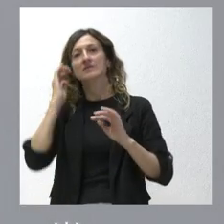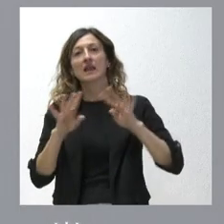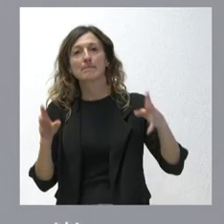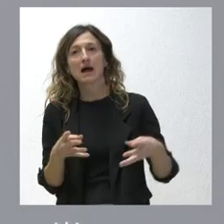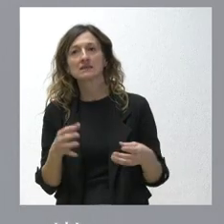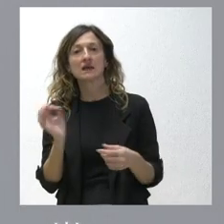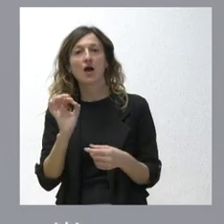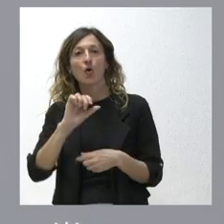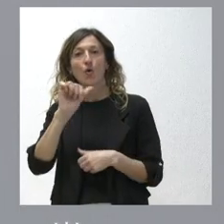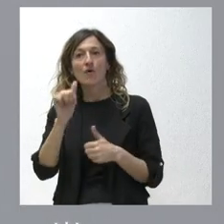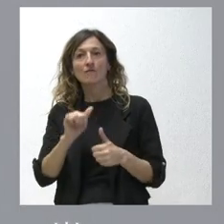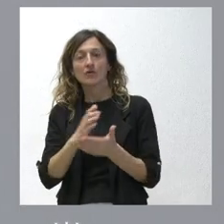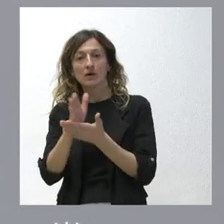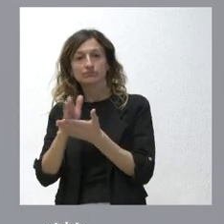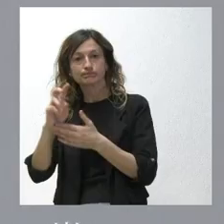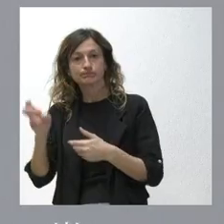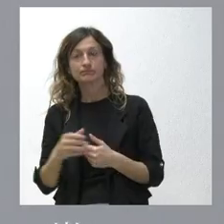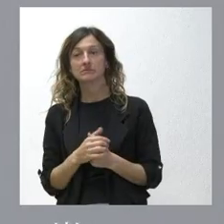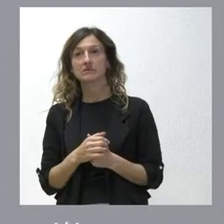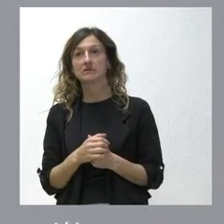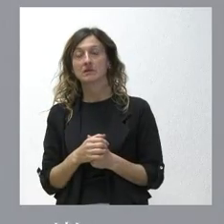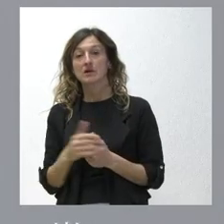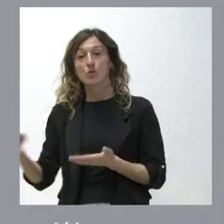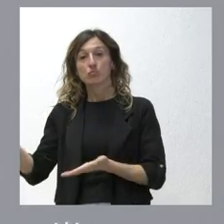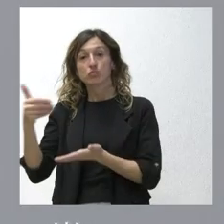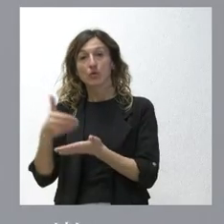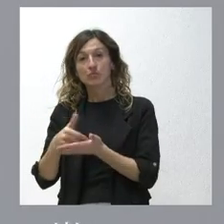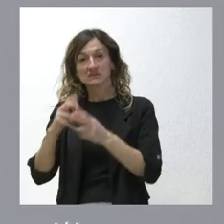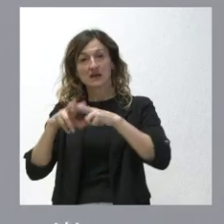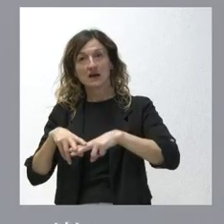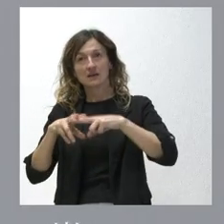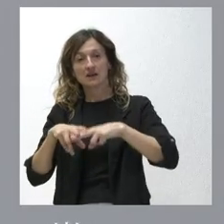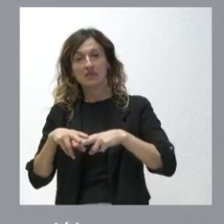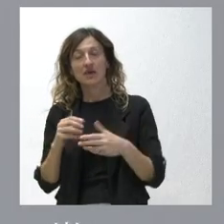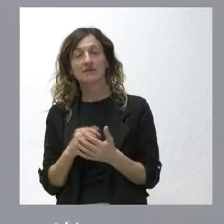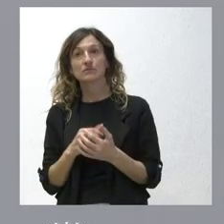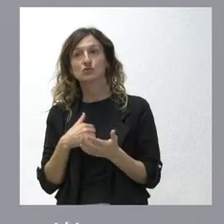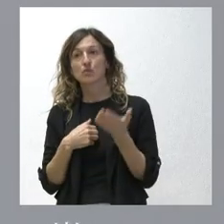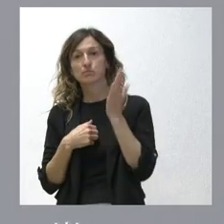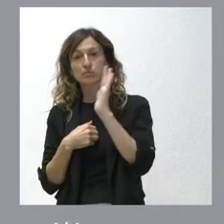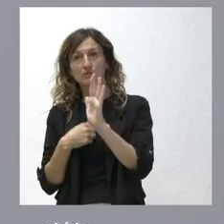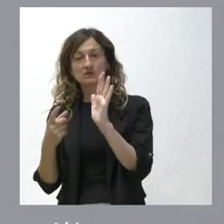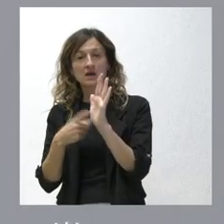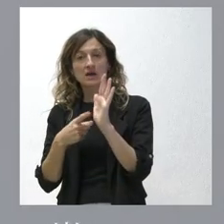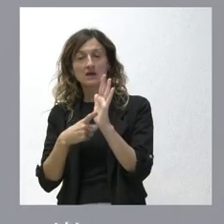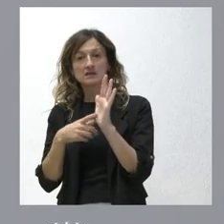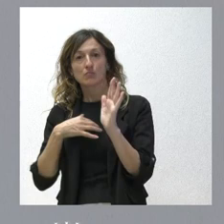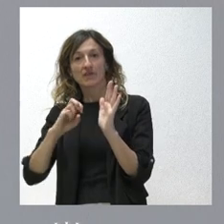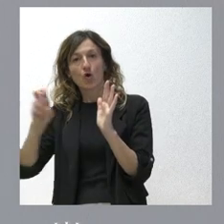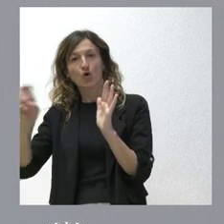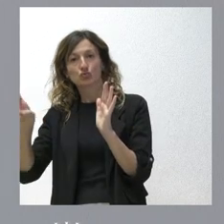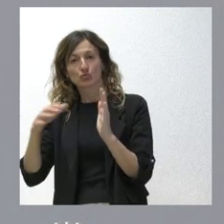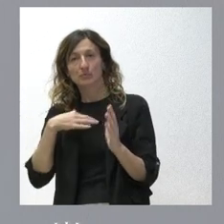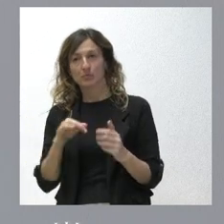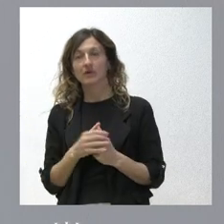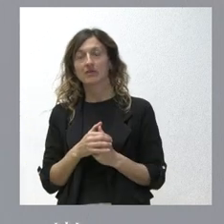otra forma distinta bueno pues si esas propuestas se formulan las analizaríamos nosotros hemos propuesto esta pero por supuesto que caben otras fórmulas si